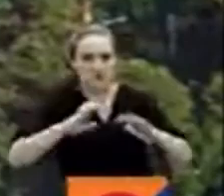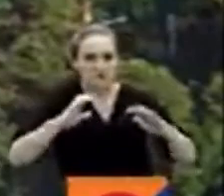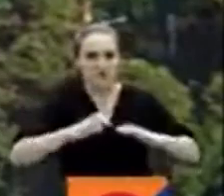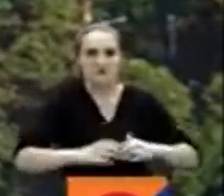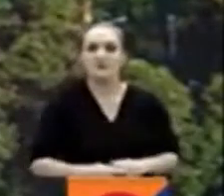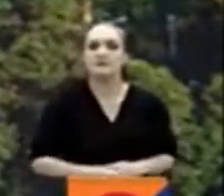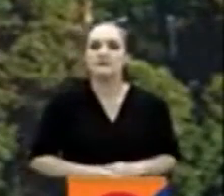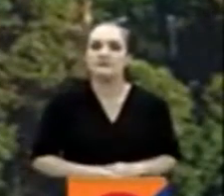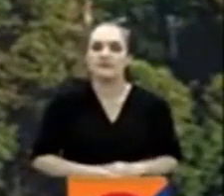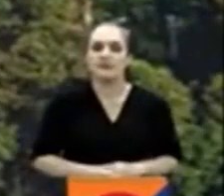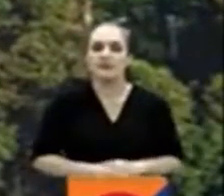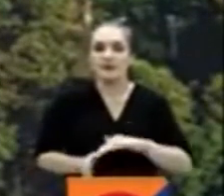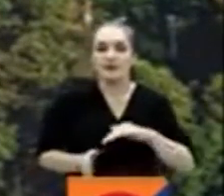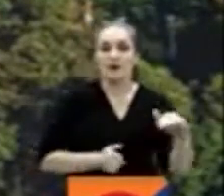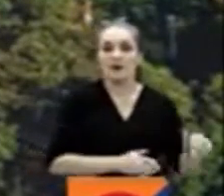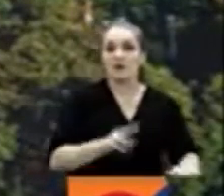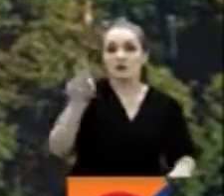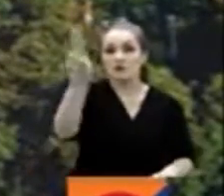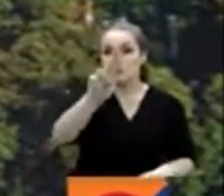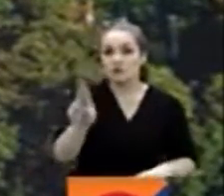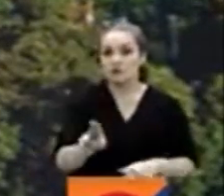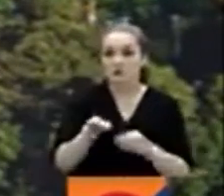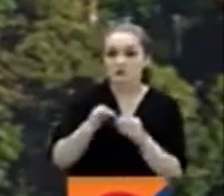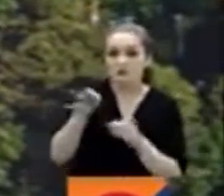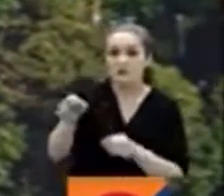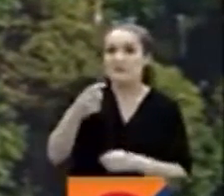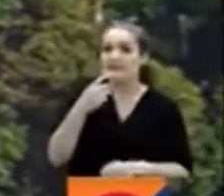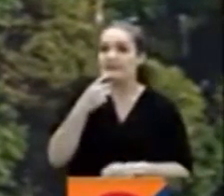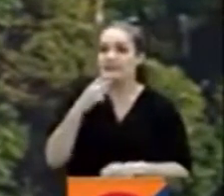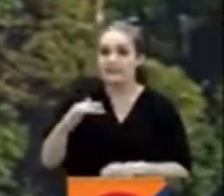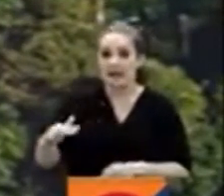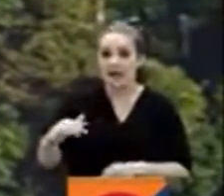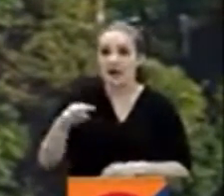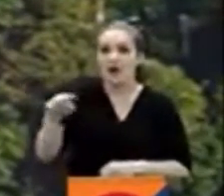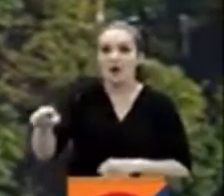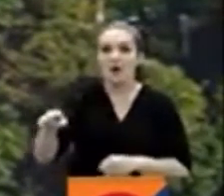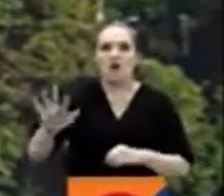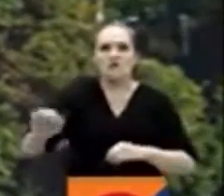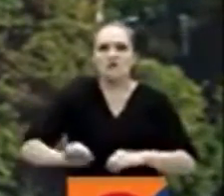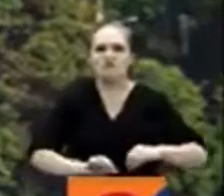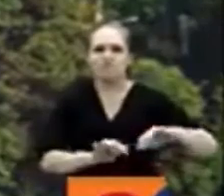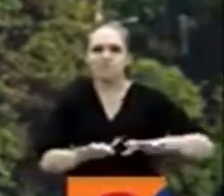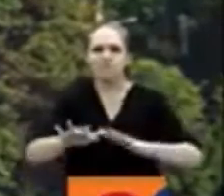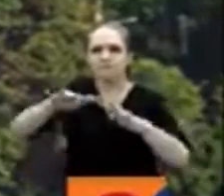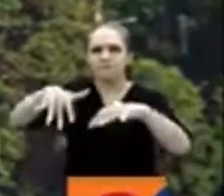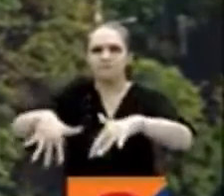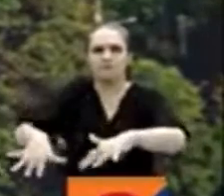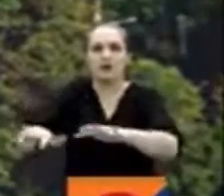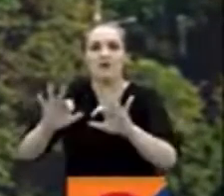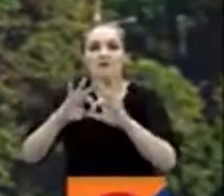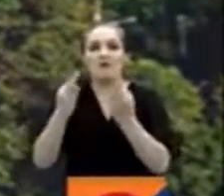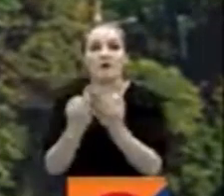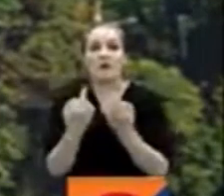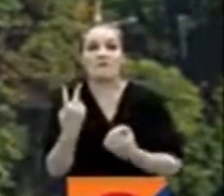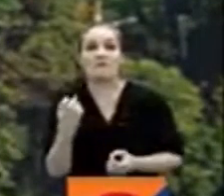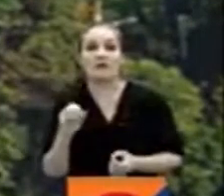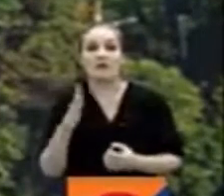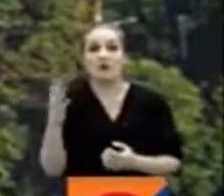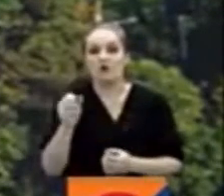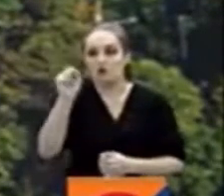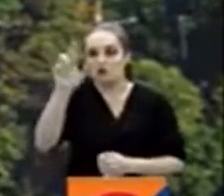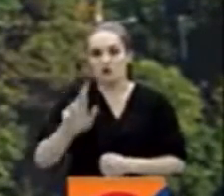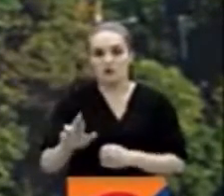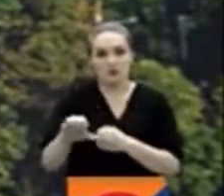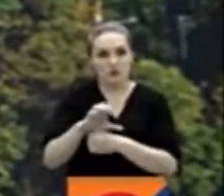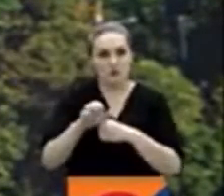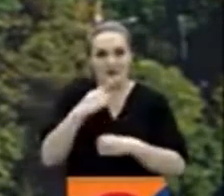En Cincelejo, Sucre, hay alerta por el represamiento de arroyos. 20 familias de dos barrios del sur de la ciudad están afectados por inundaciones.